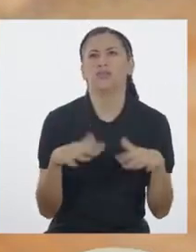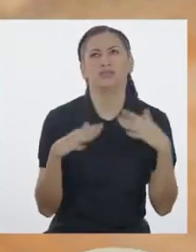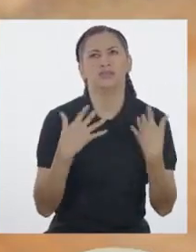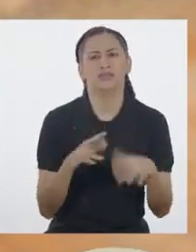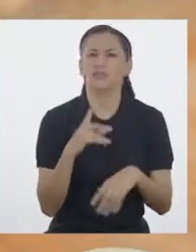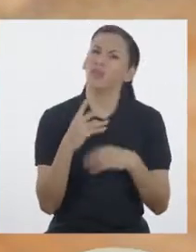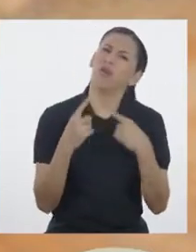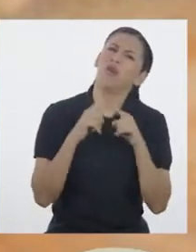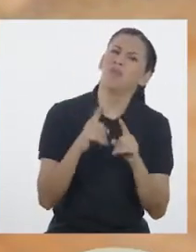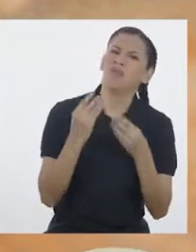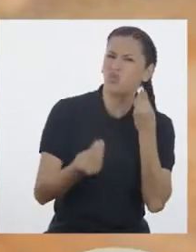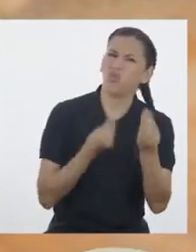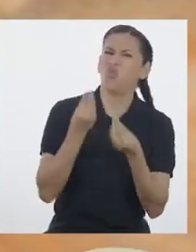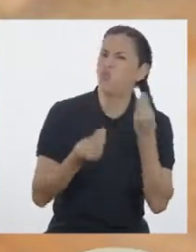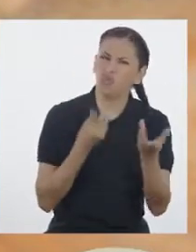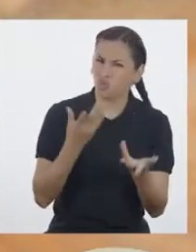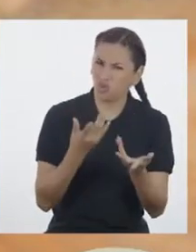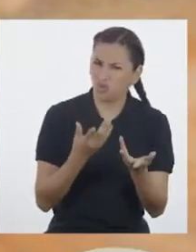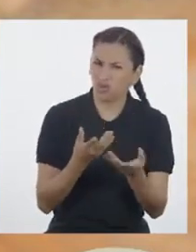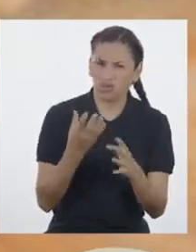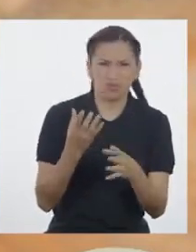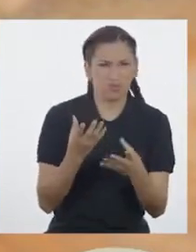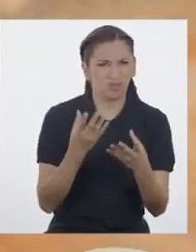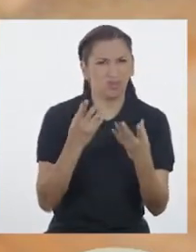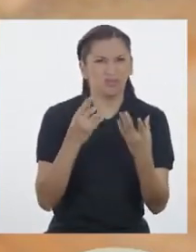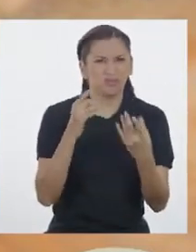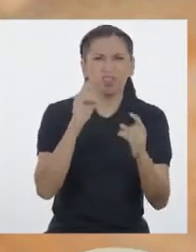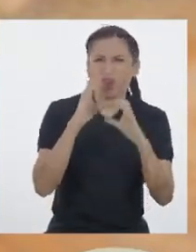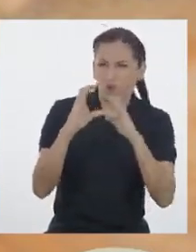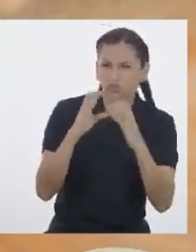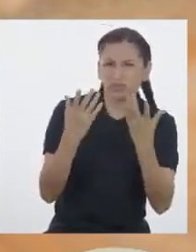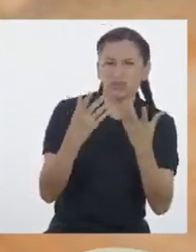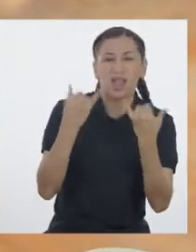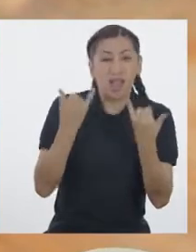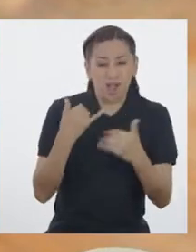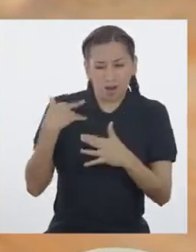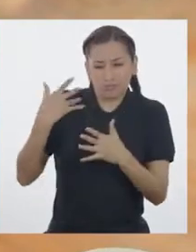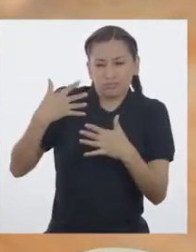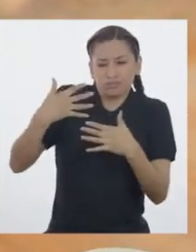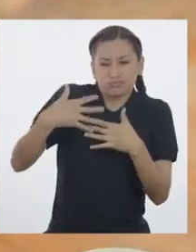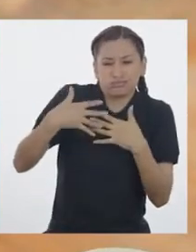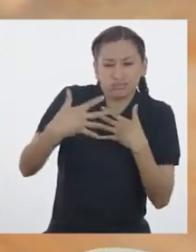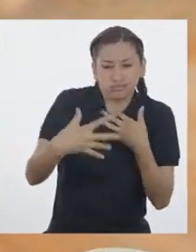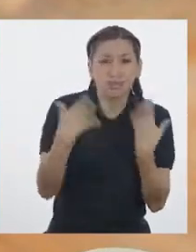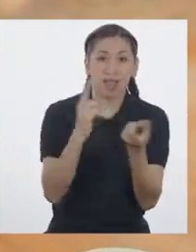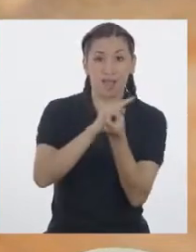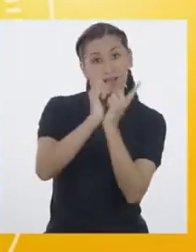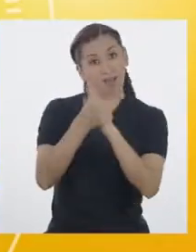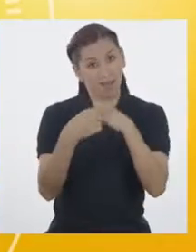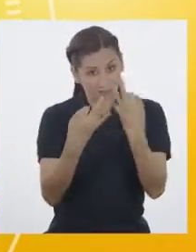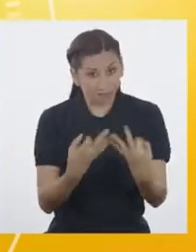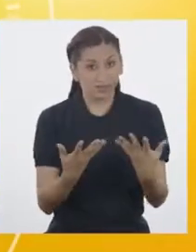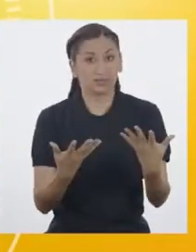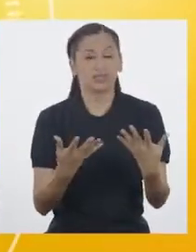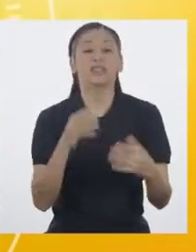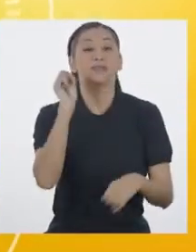esa forma de comunicarnos debe haber cambiado con el paso del tiempo, ¿no? Claro. Por